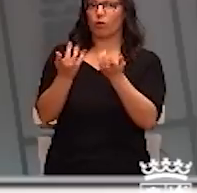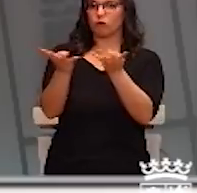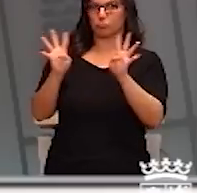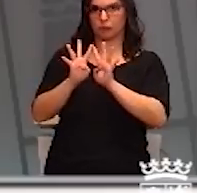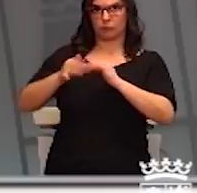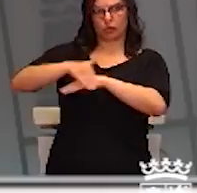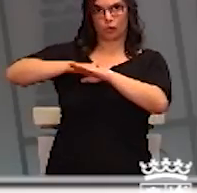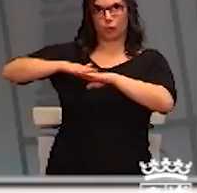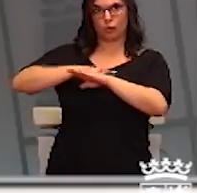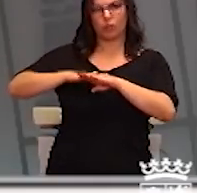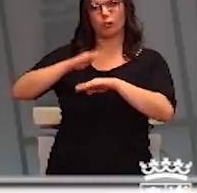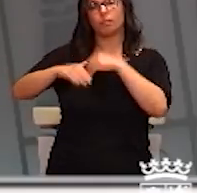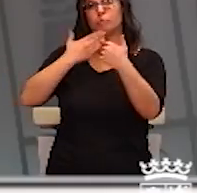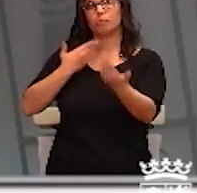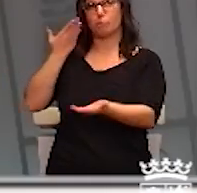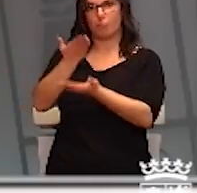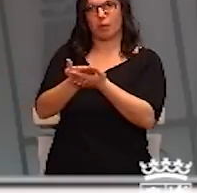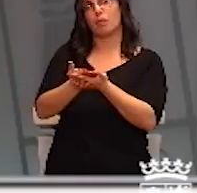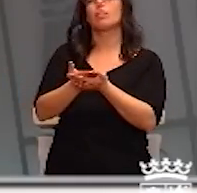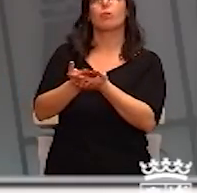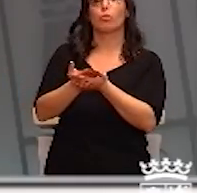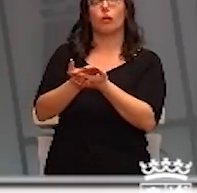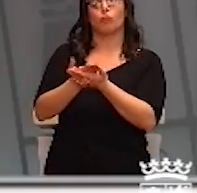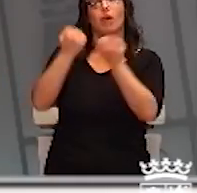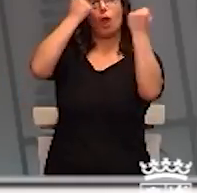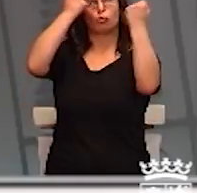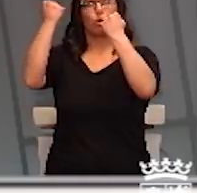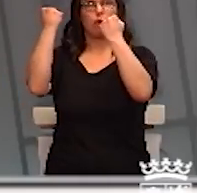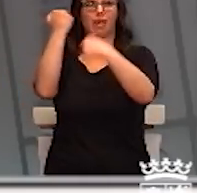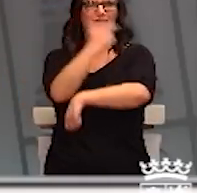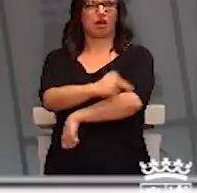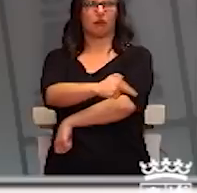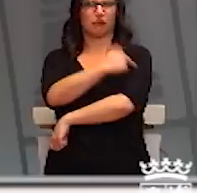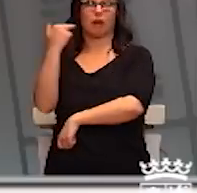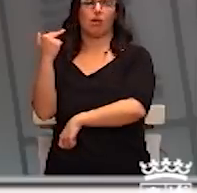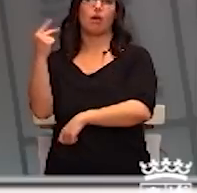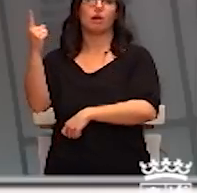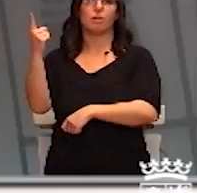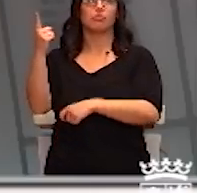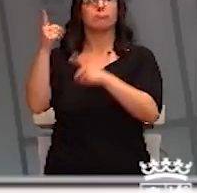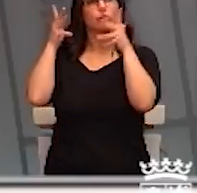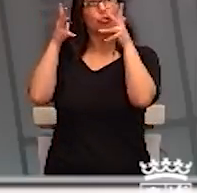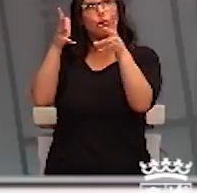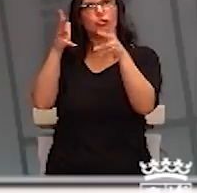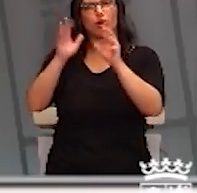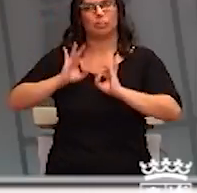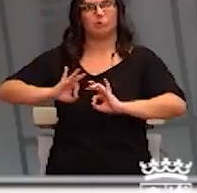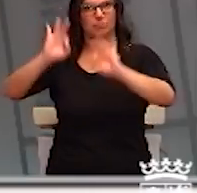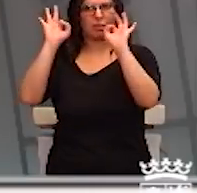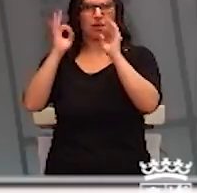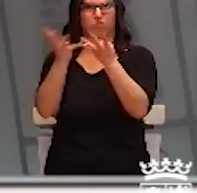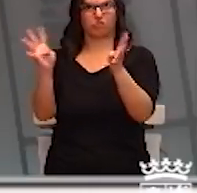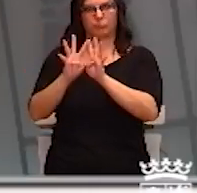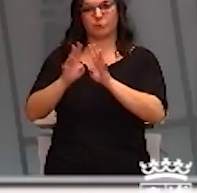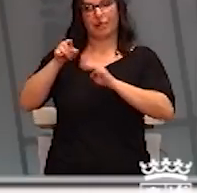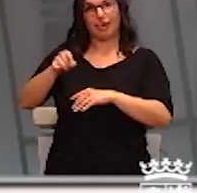hemos solicitado desde como autoridad sanitaria que hubiera un consejo extraordinario y en